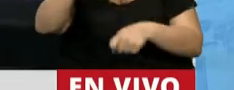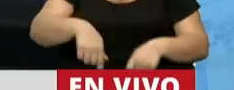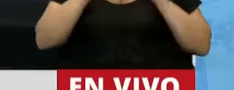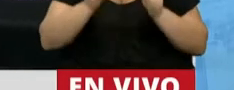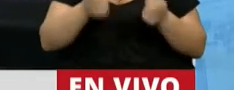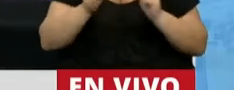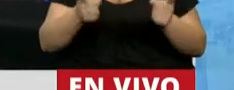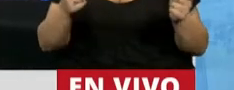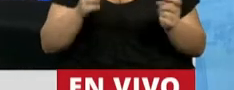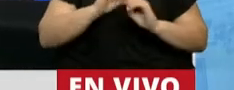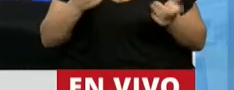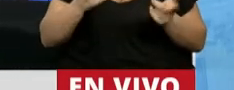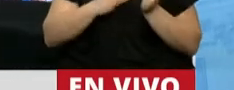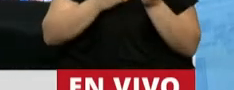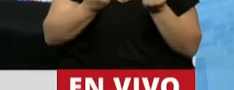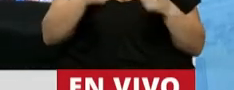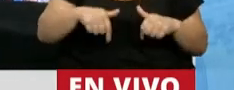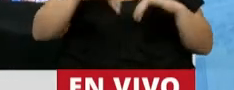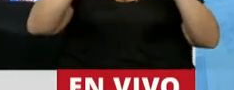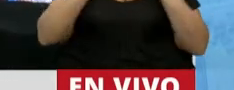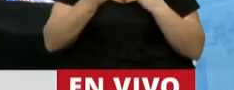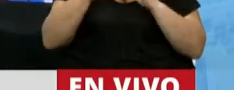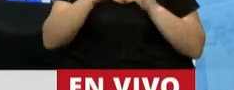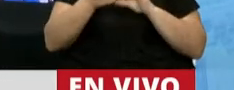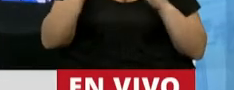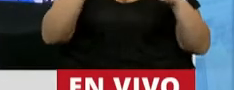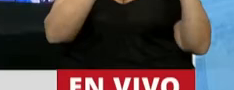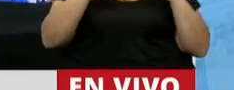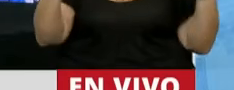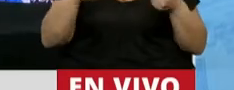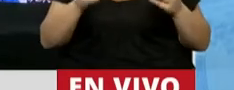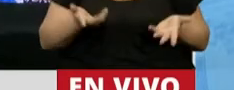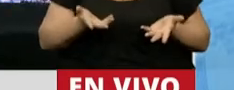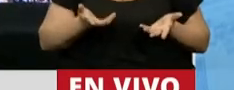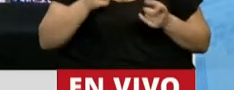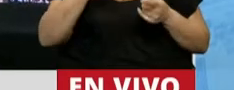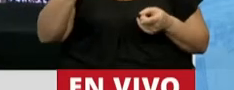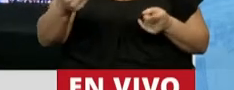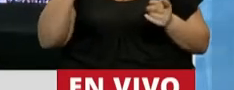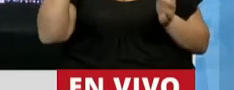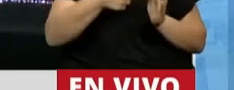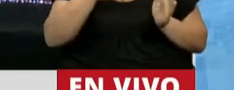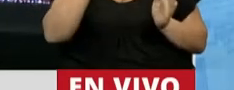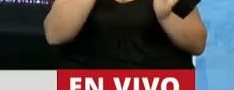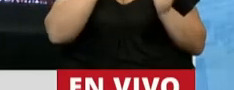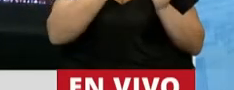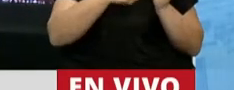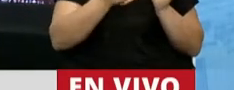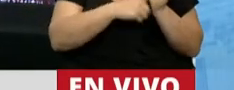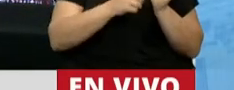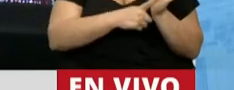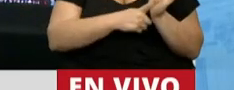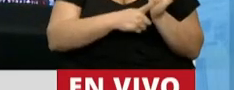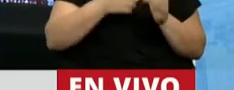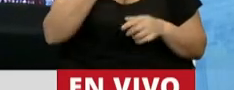seguimos manteniendo injustificadamente este sistema que va a contramano, como bien se dijo aquí, de nuestro reglamento. Algo anda mal en un